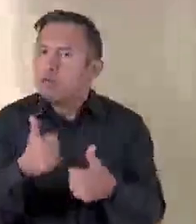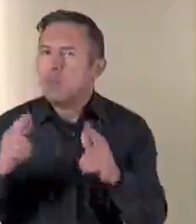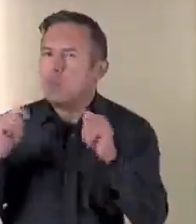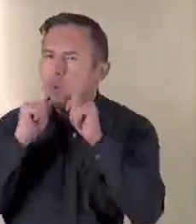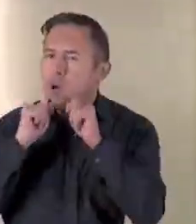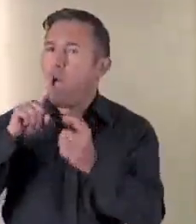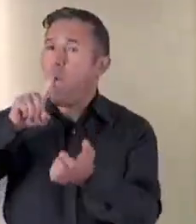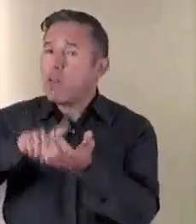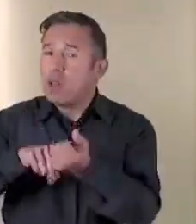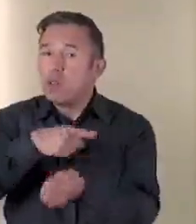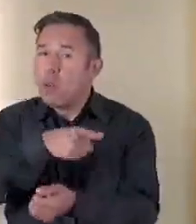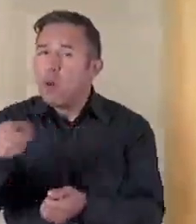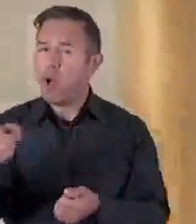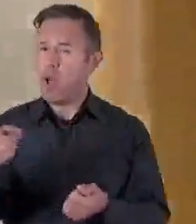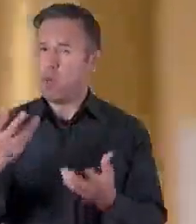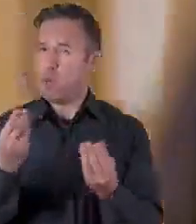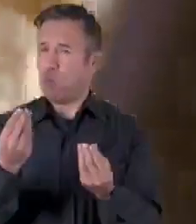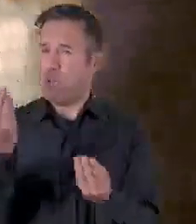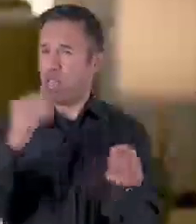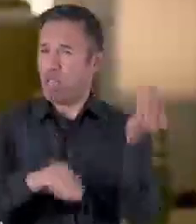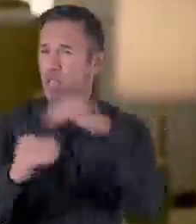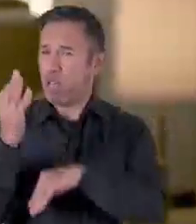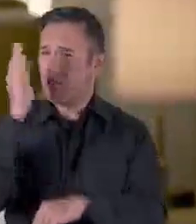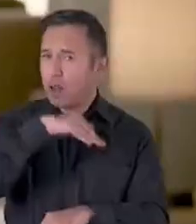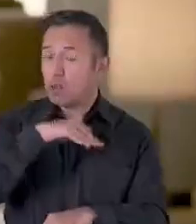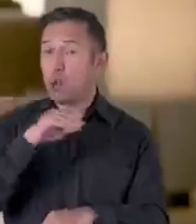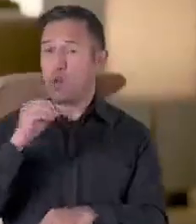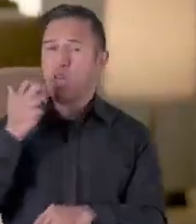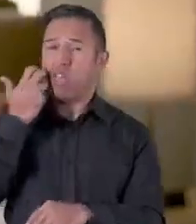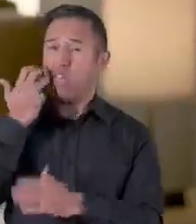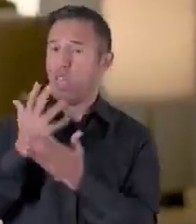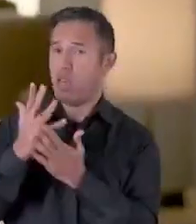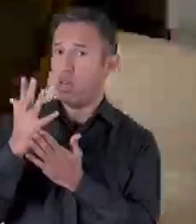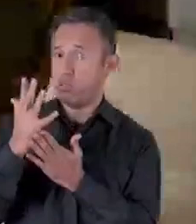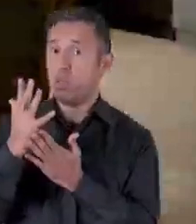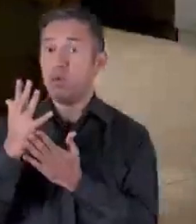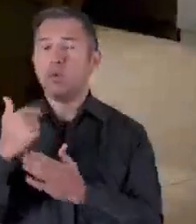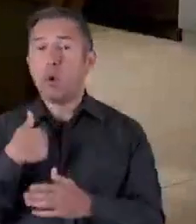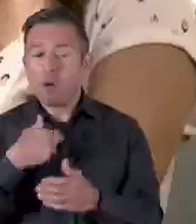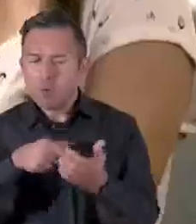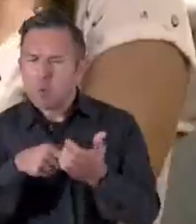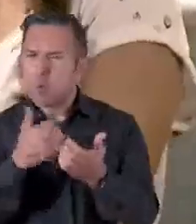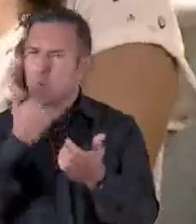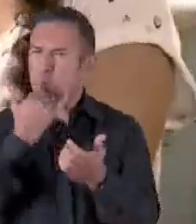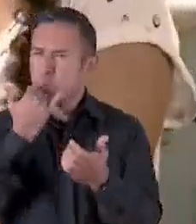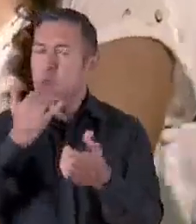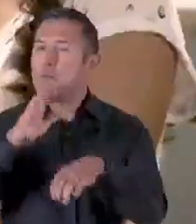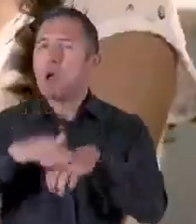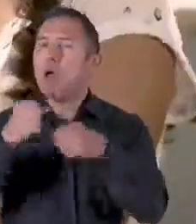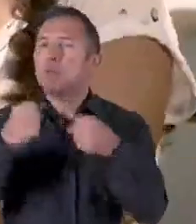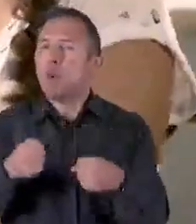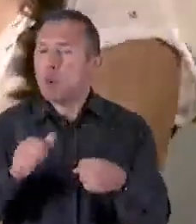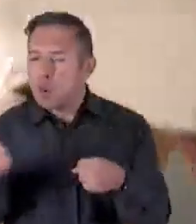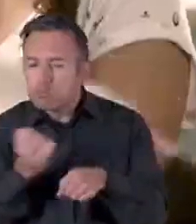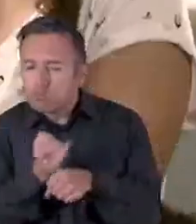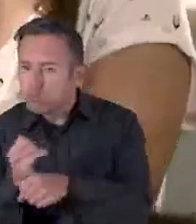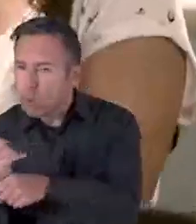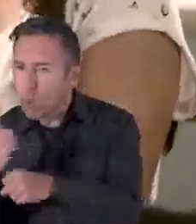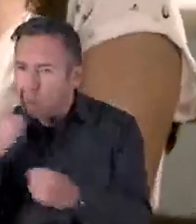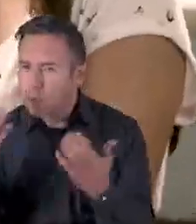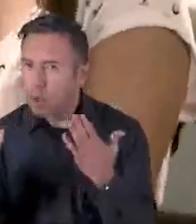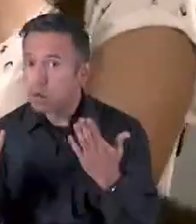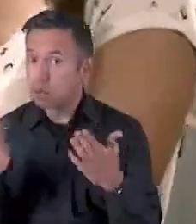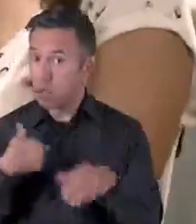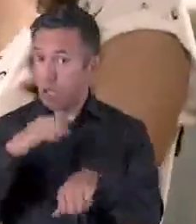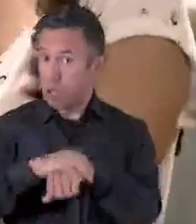ay y eso que hay muchas noticias falsas o exageradas eso sí abuela yo siempre busco más información en otros lugares